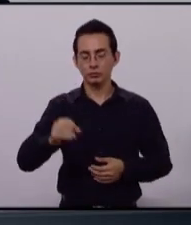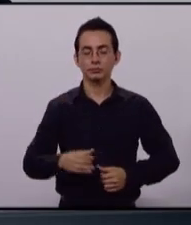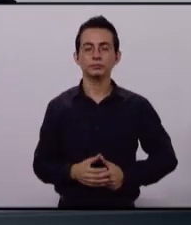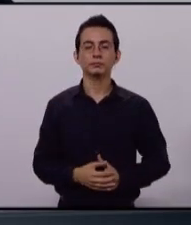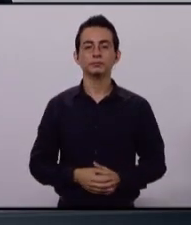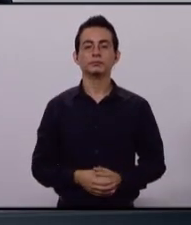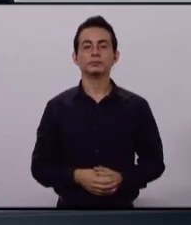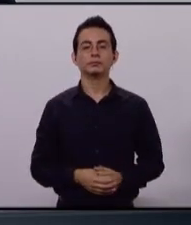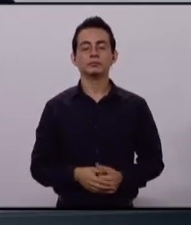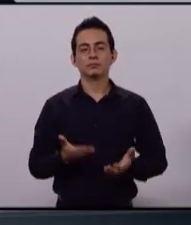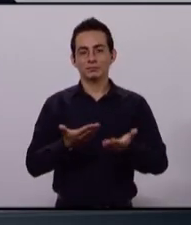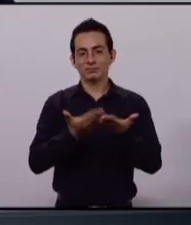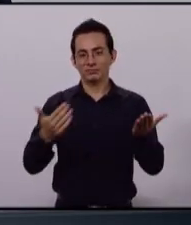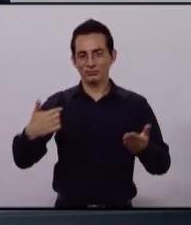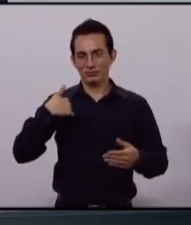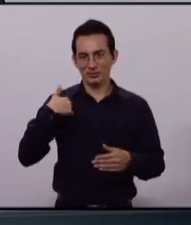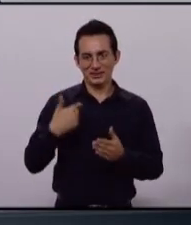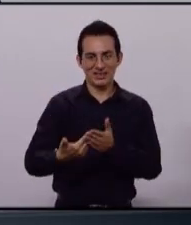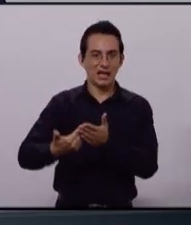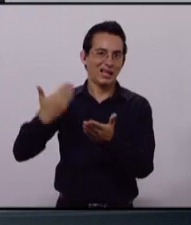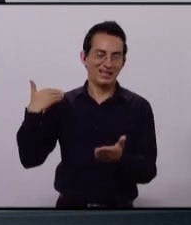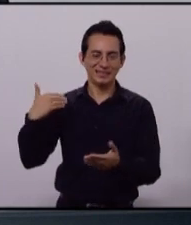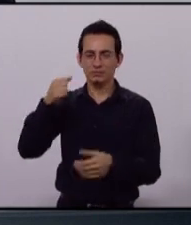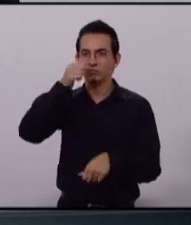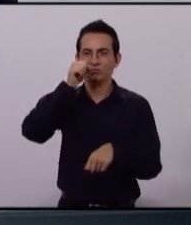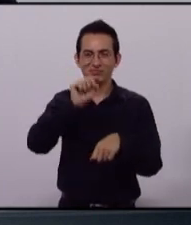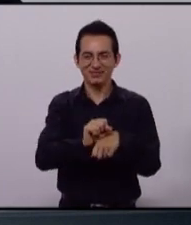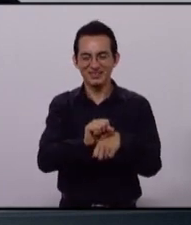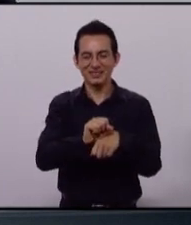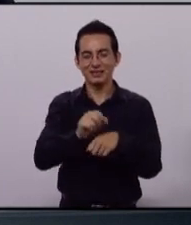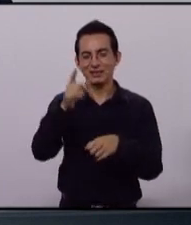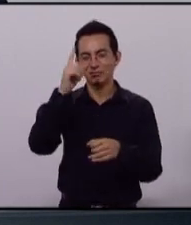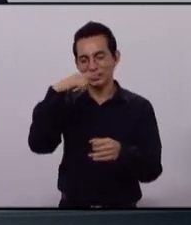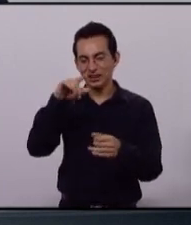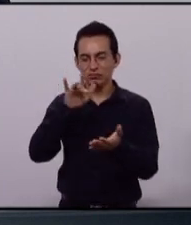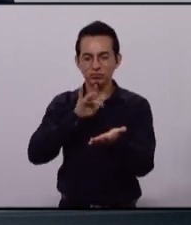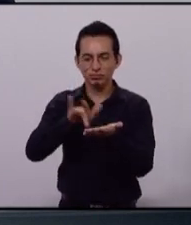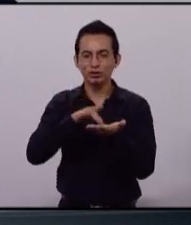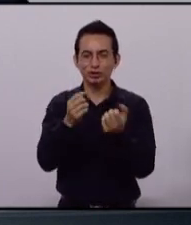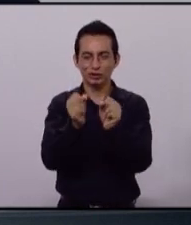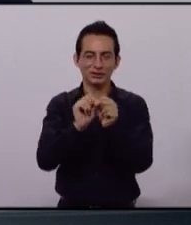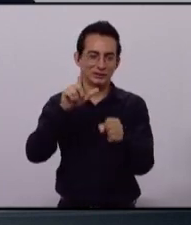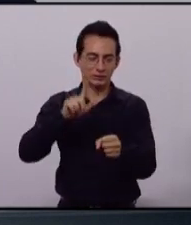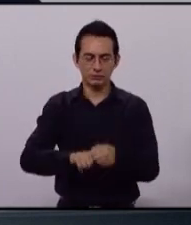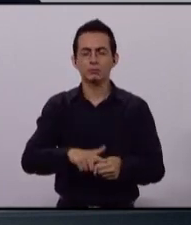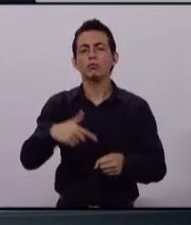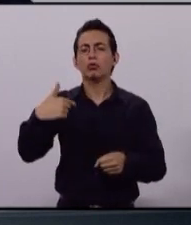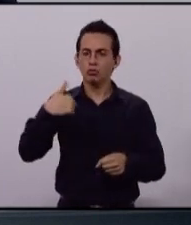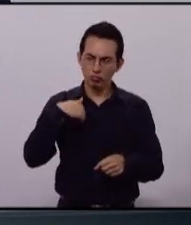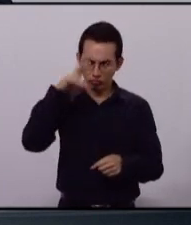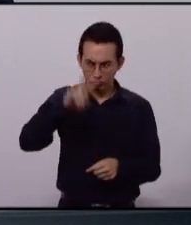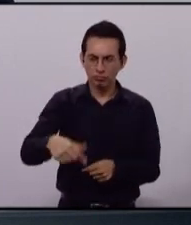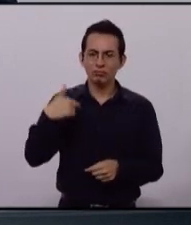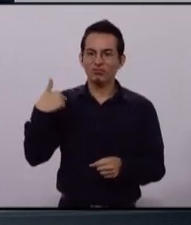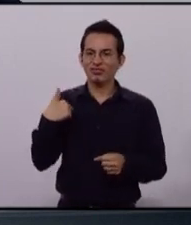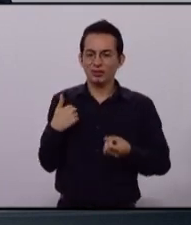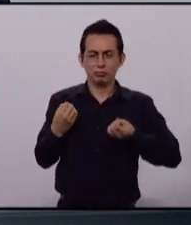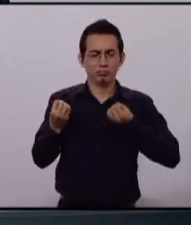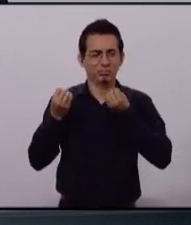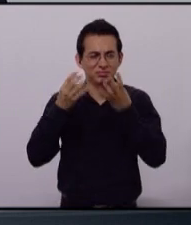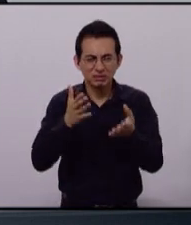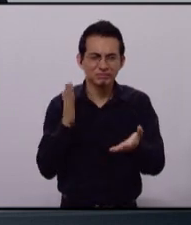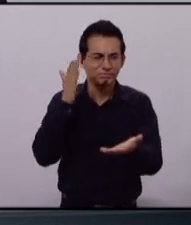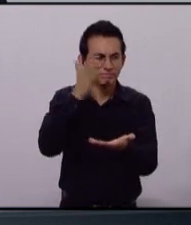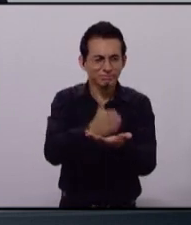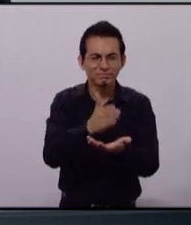Como secretario de Desarrollo e Integración Social, tuve la oportunidad de llevar hasta sus hogares muchos